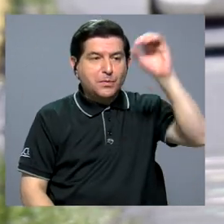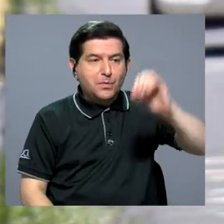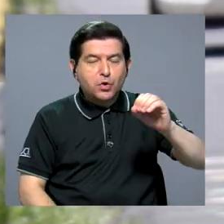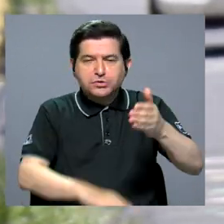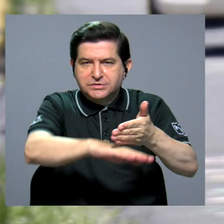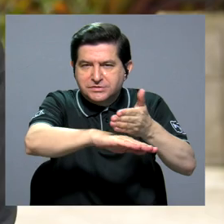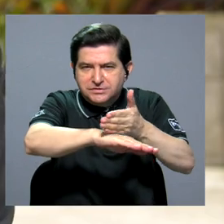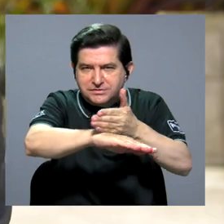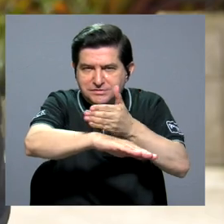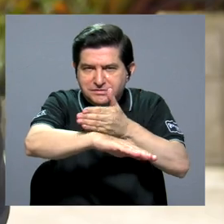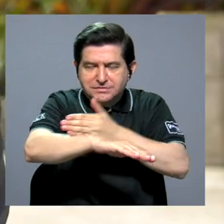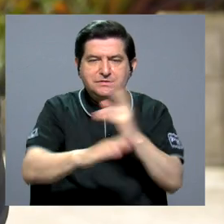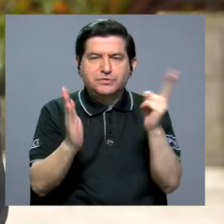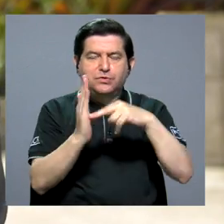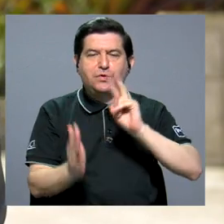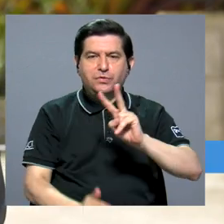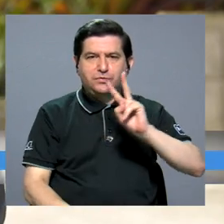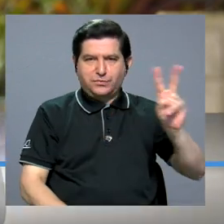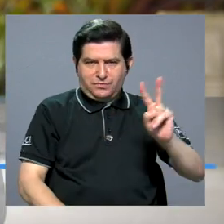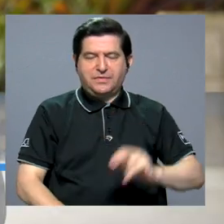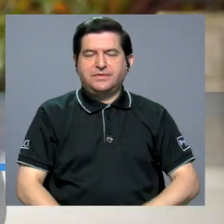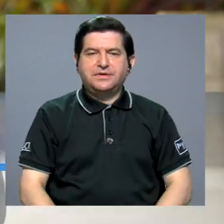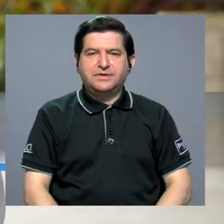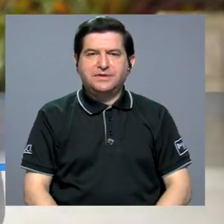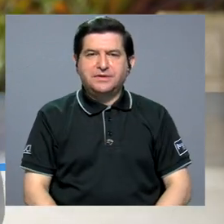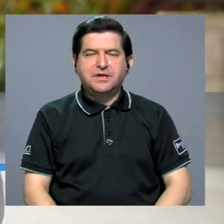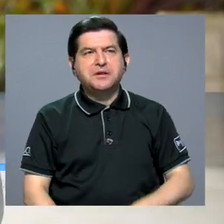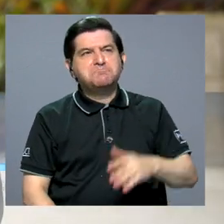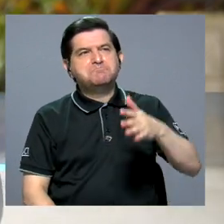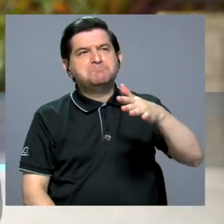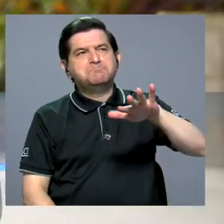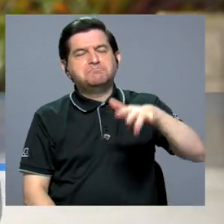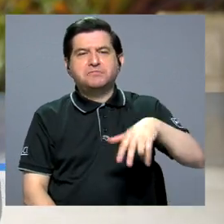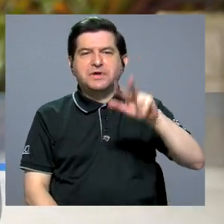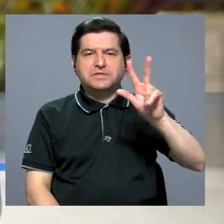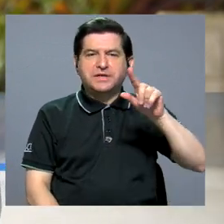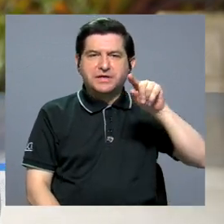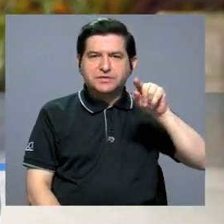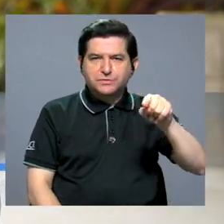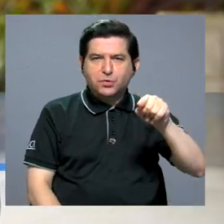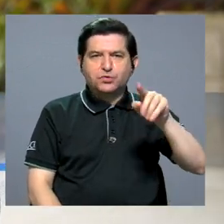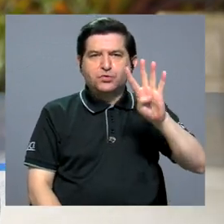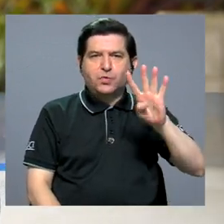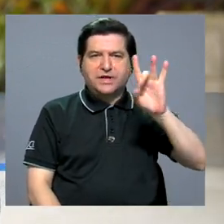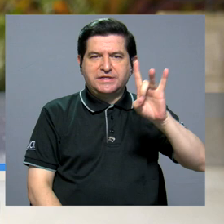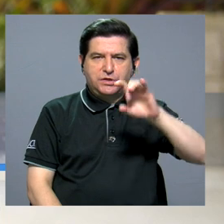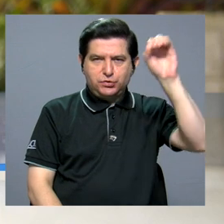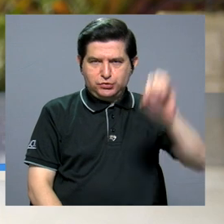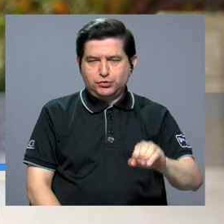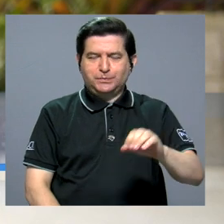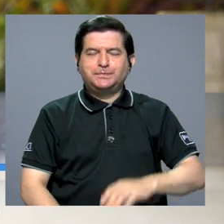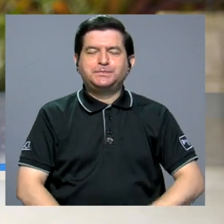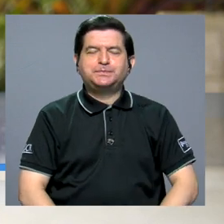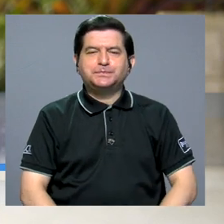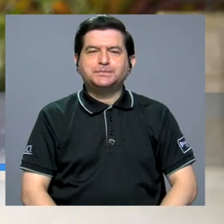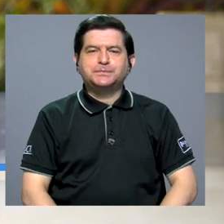de crecimiento del 2022 va a rondar el 3.48%.